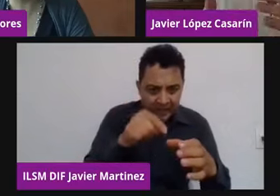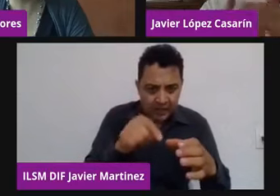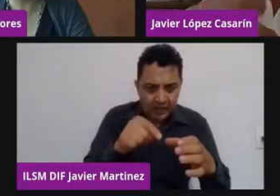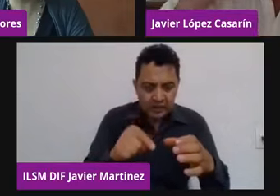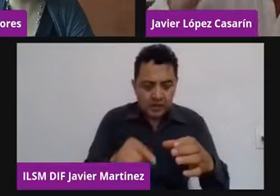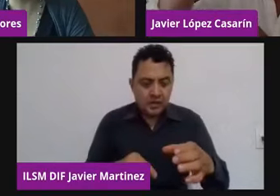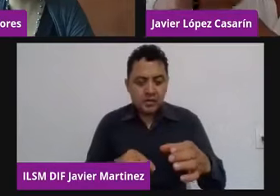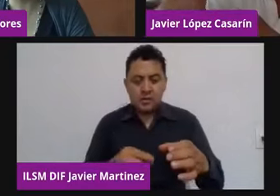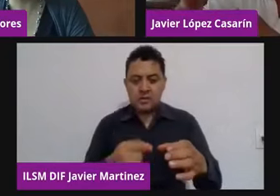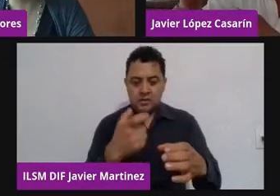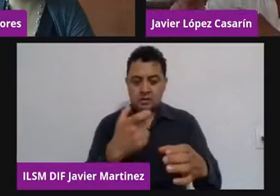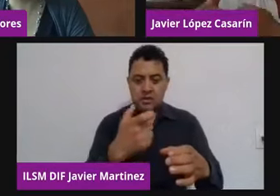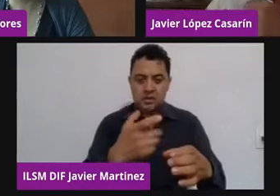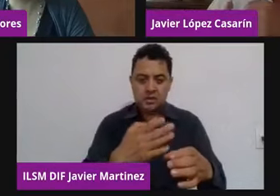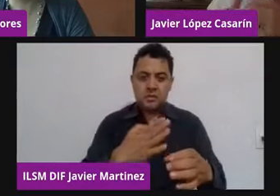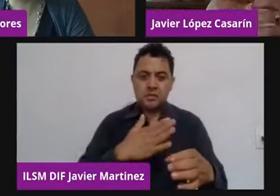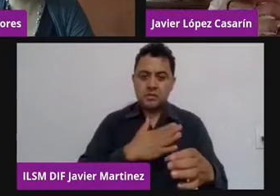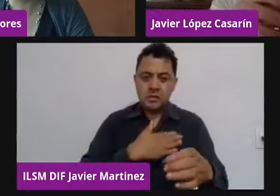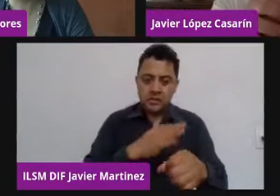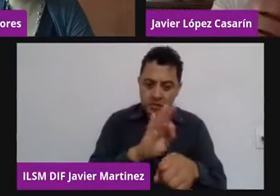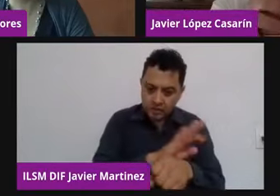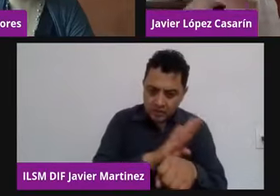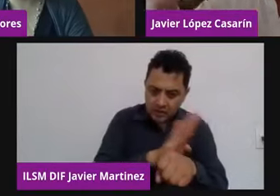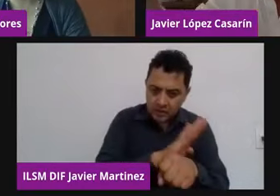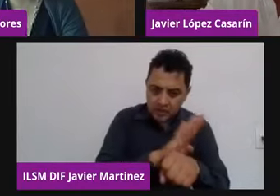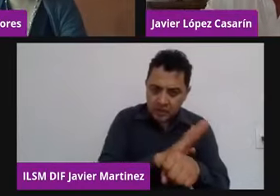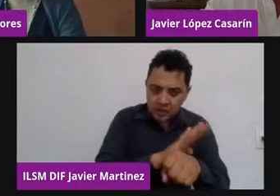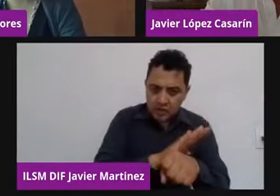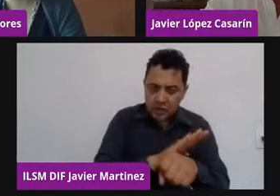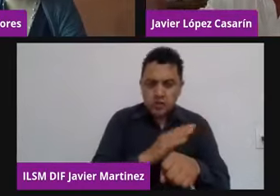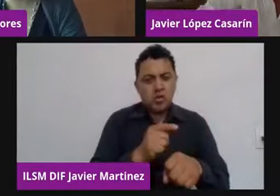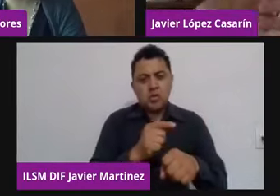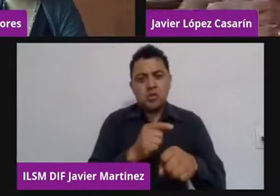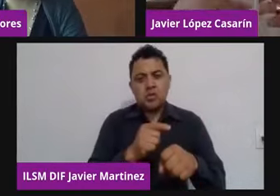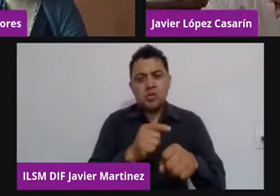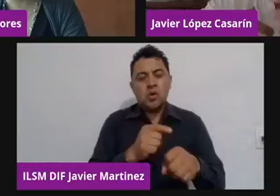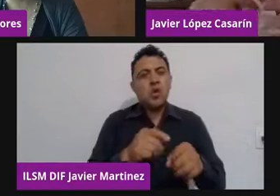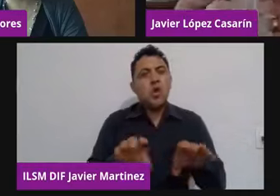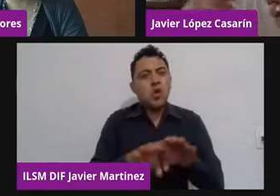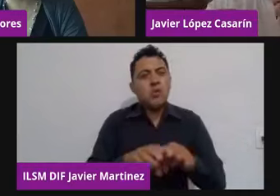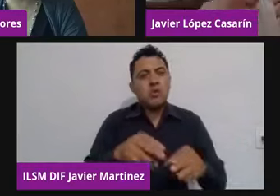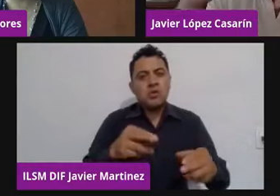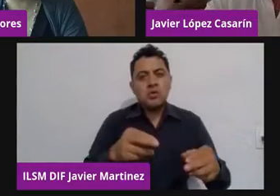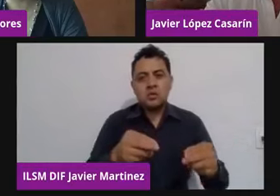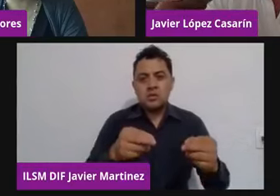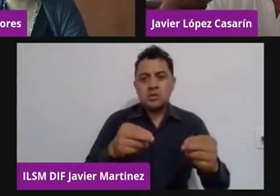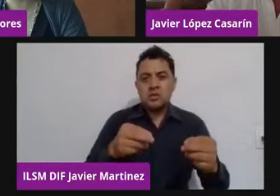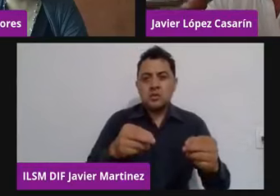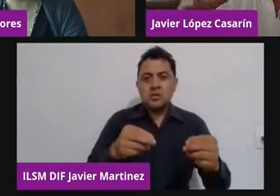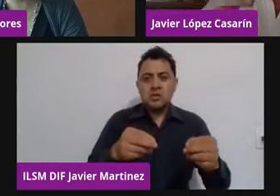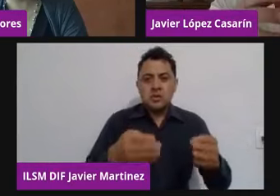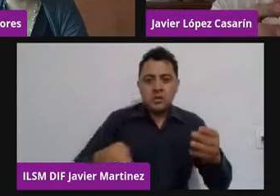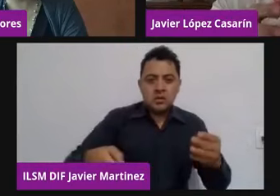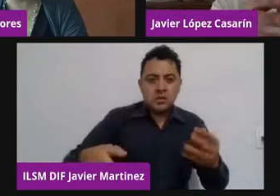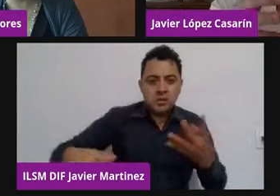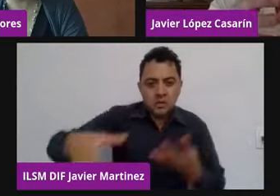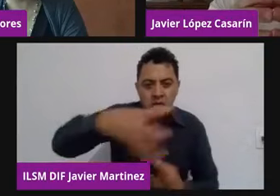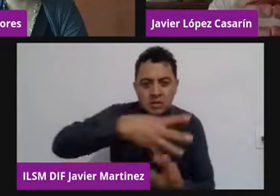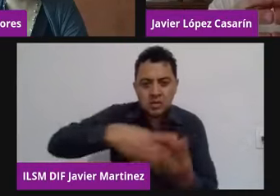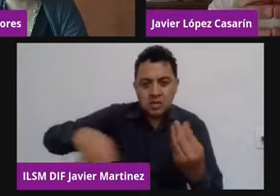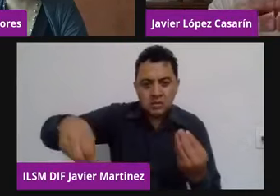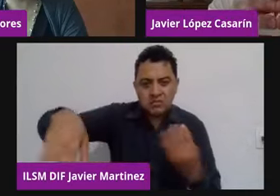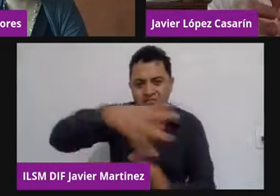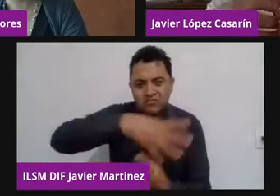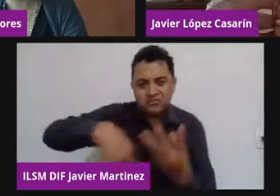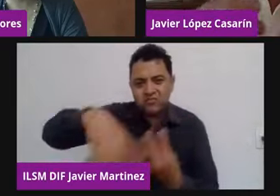económico, sino que le regresa algo a la comunidad o a la sociedad y empiezan a encauzar estas acciones